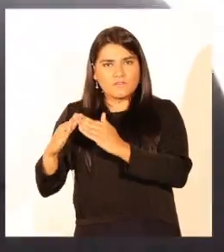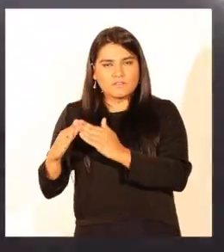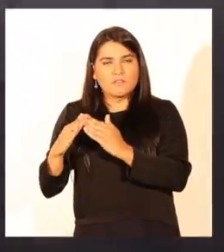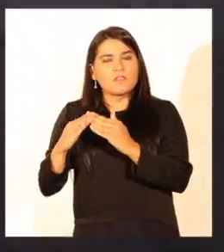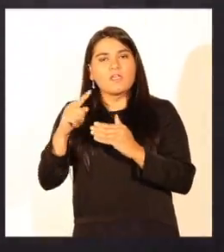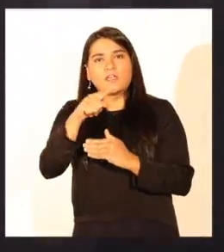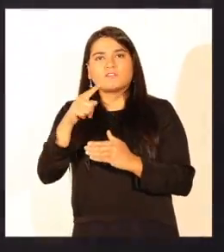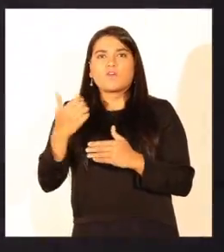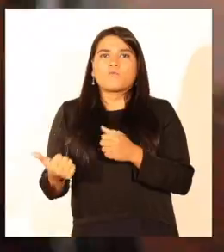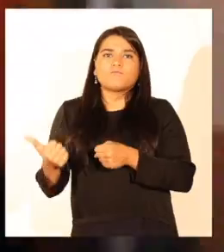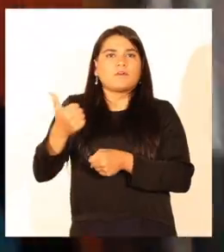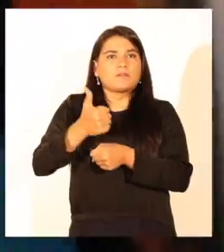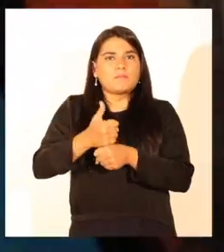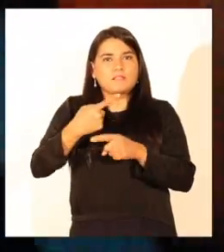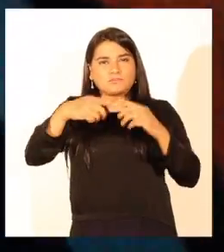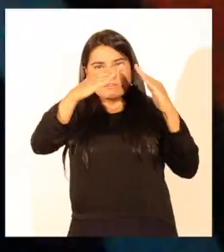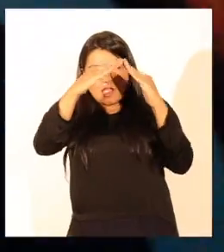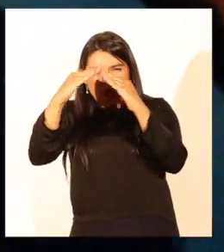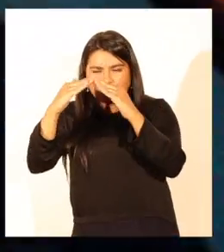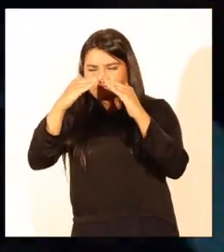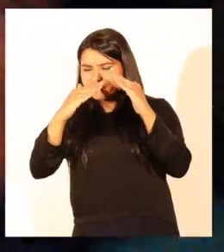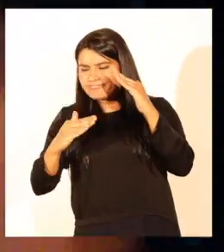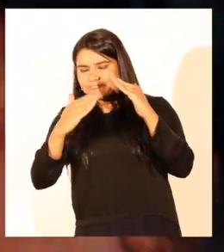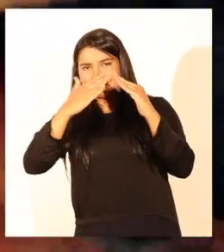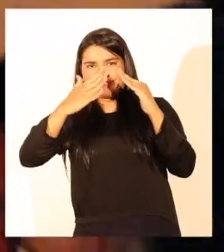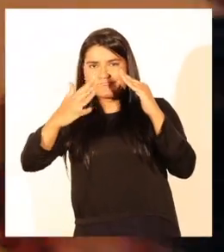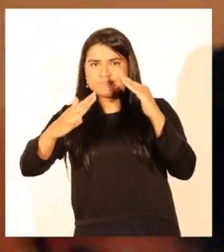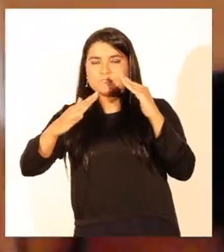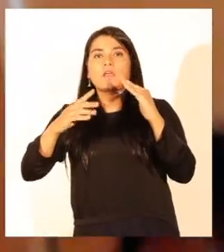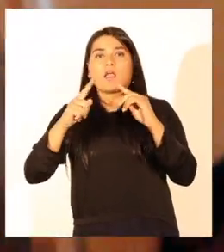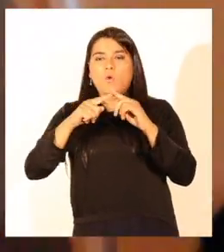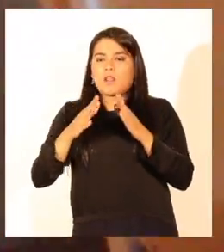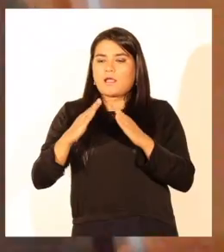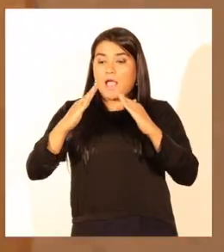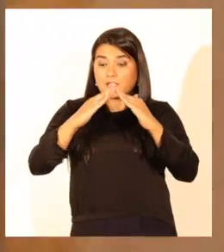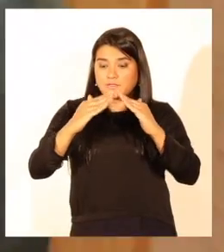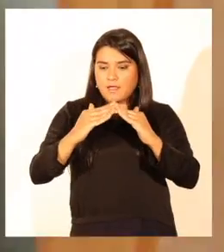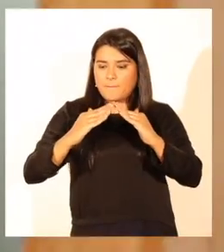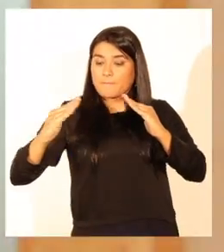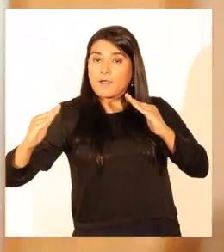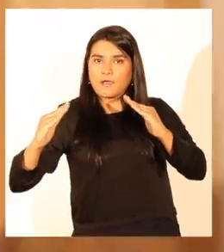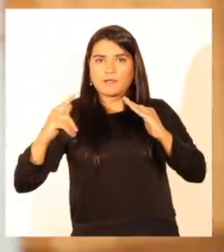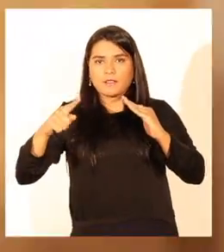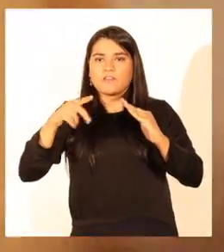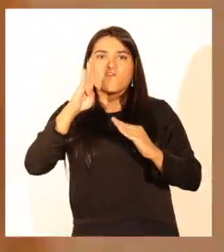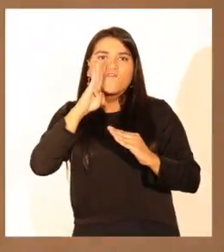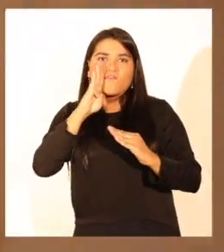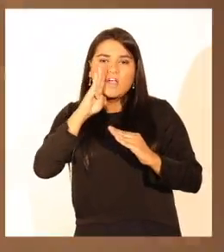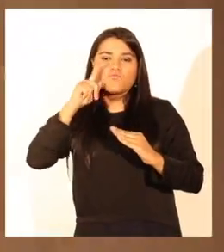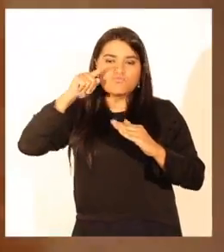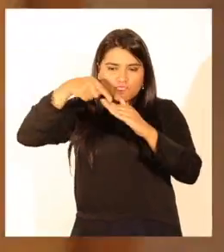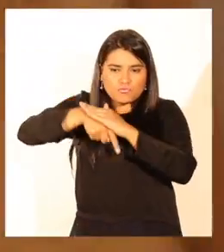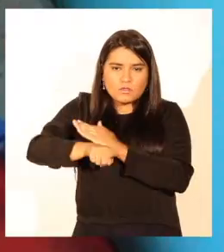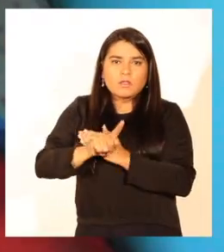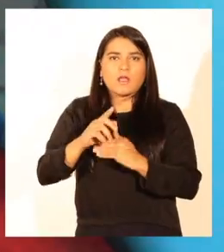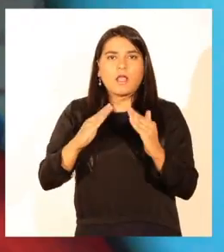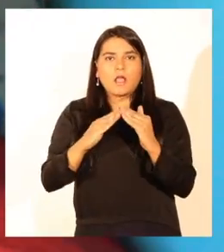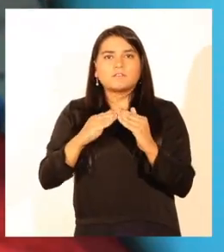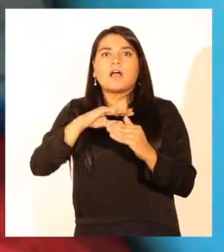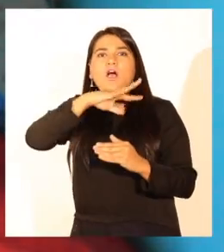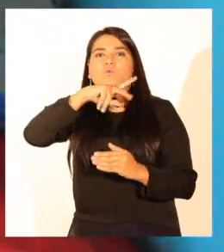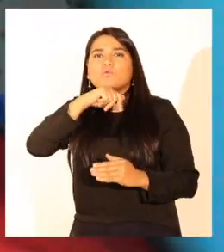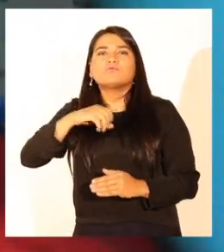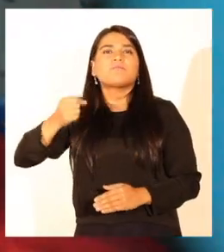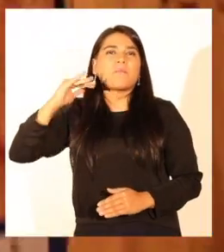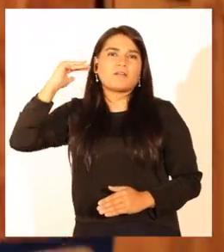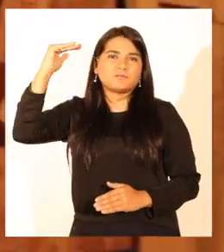con la sustitución de techumbres de asbesto cemento, ampliaciones de dormitorios que incluyen baños en viviendas con adultos